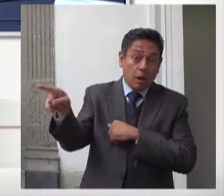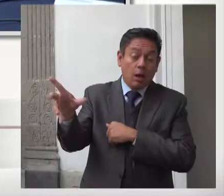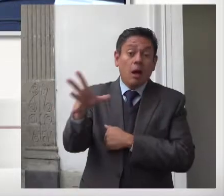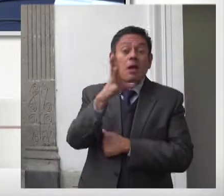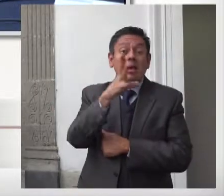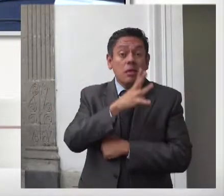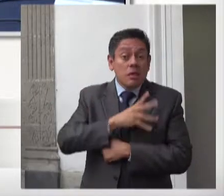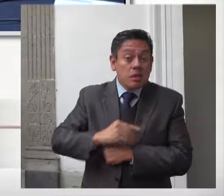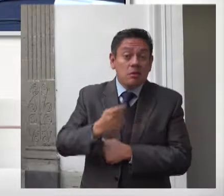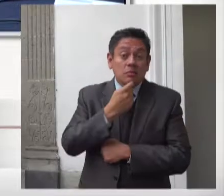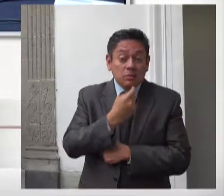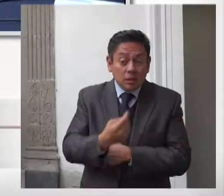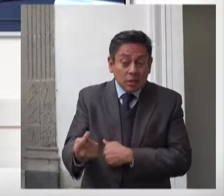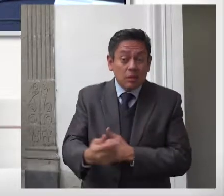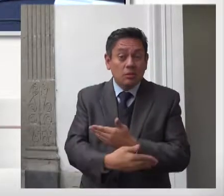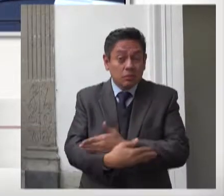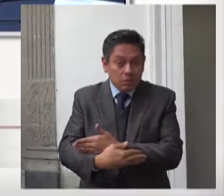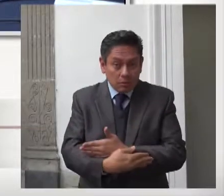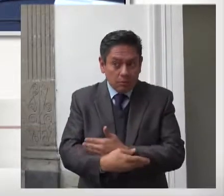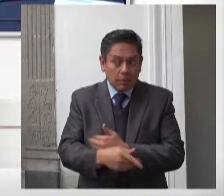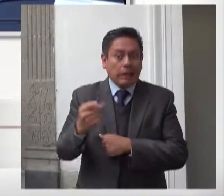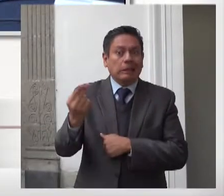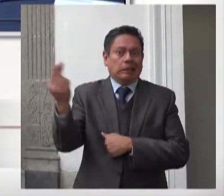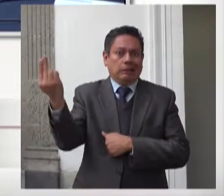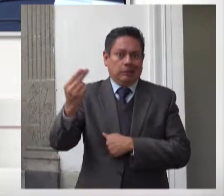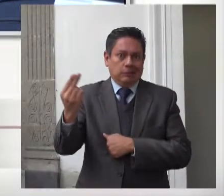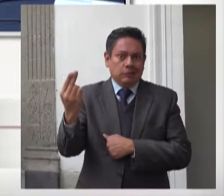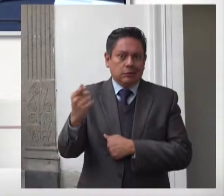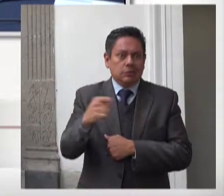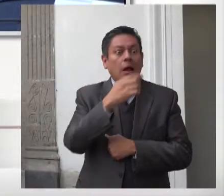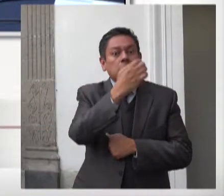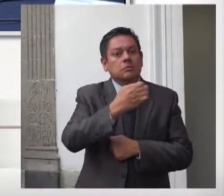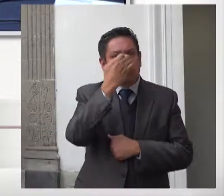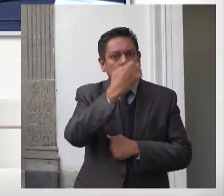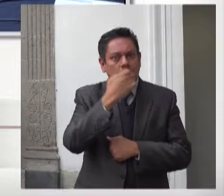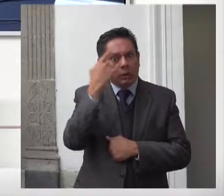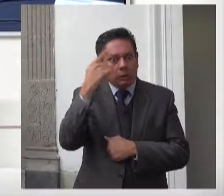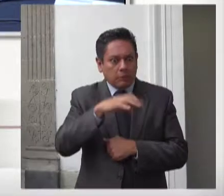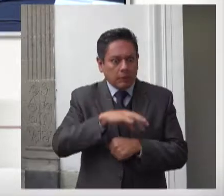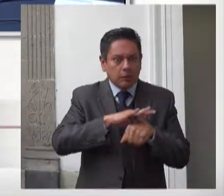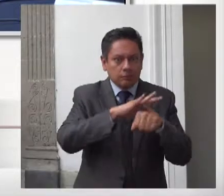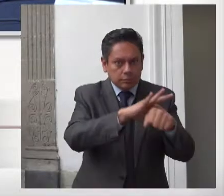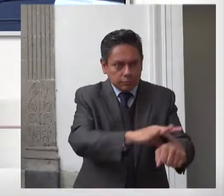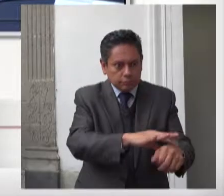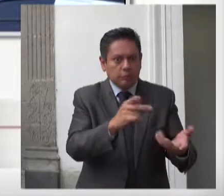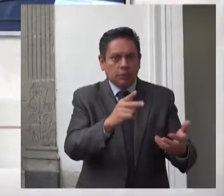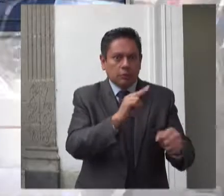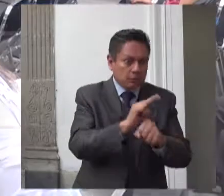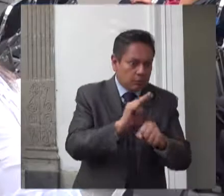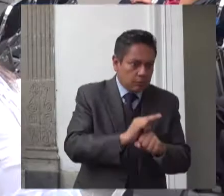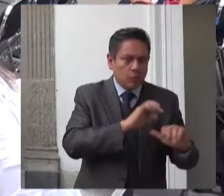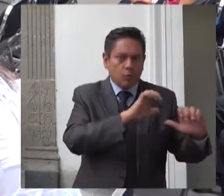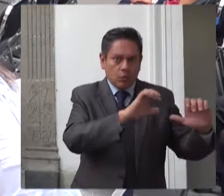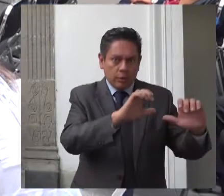de servicios de atención infantil de protección de la maternidad y de guarderías